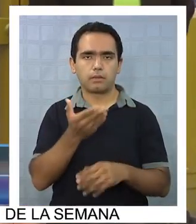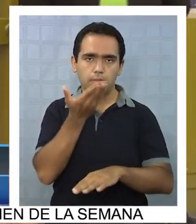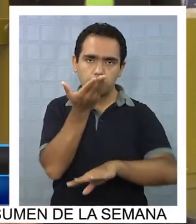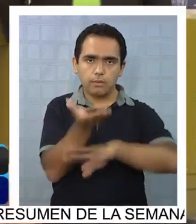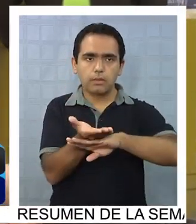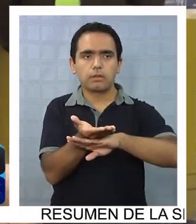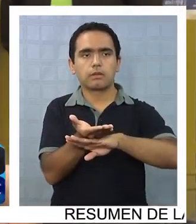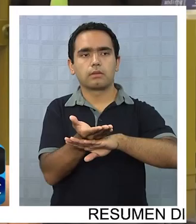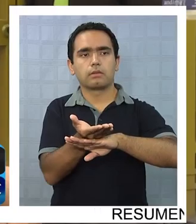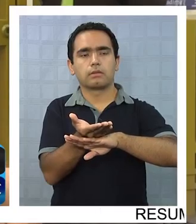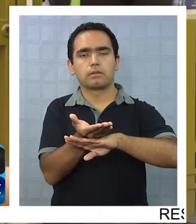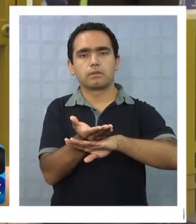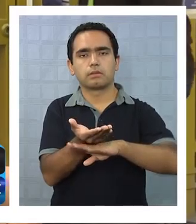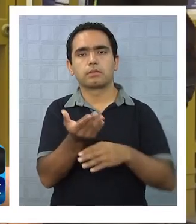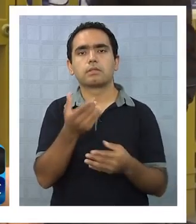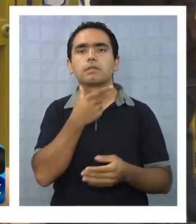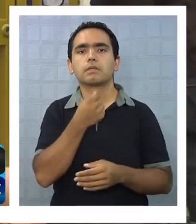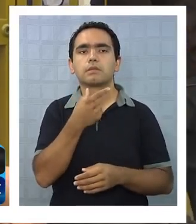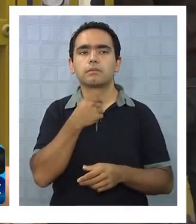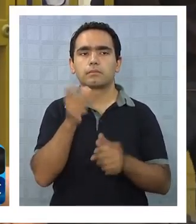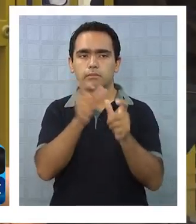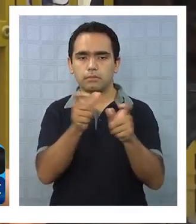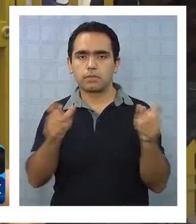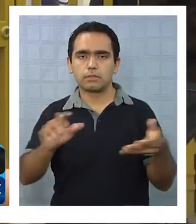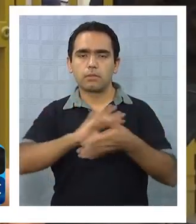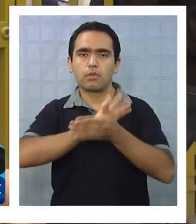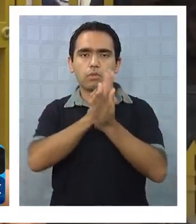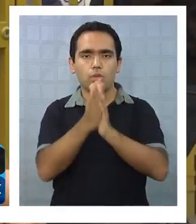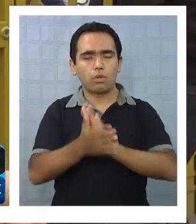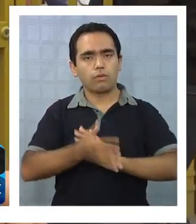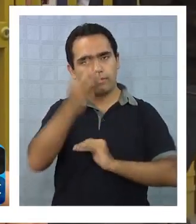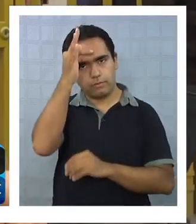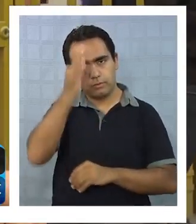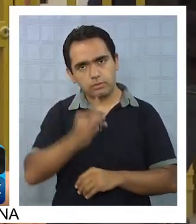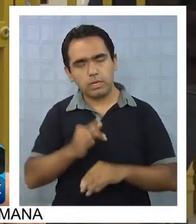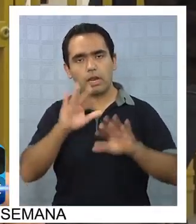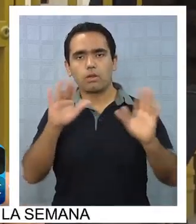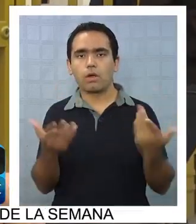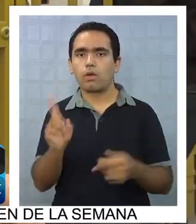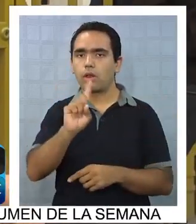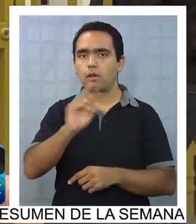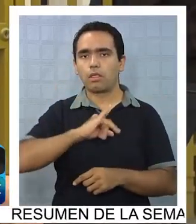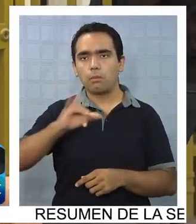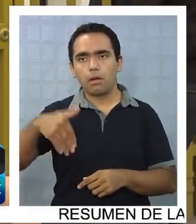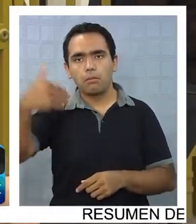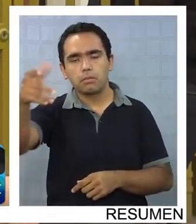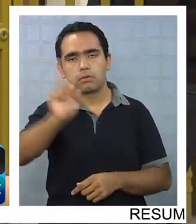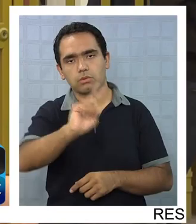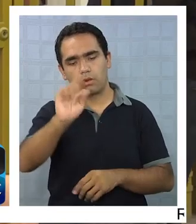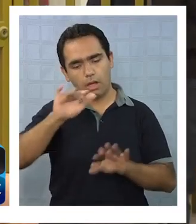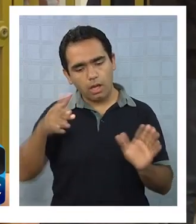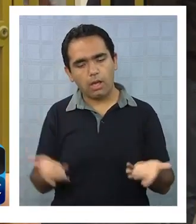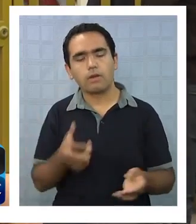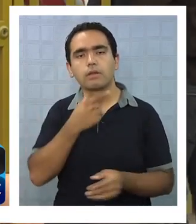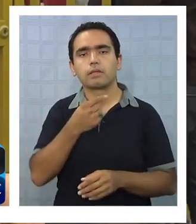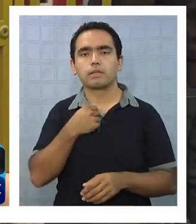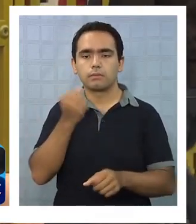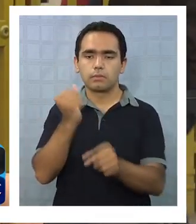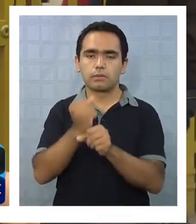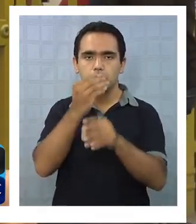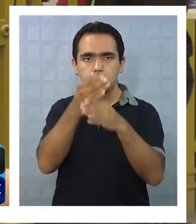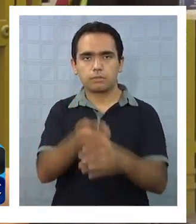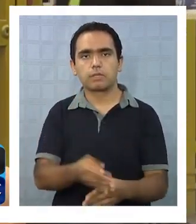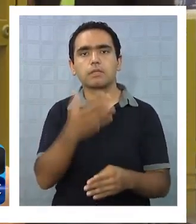encasillamiento para todo el personal ahora y no después y no estamos de acuerdo con